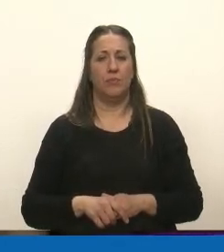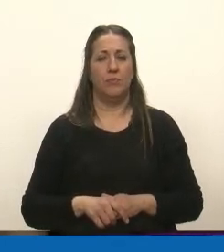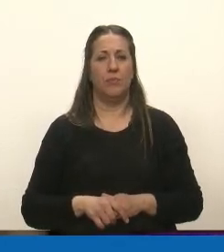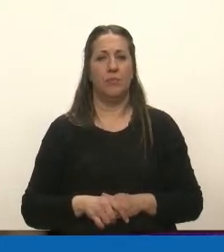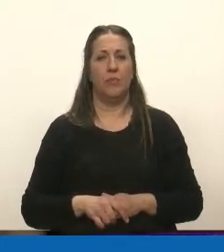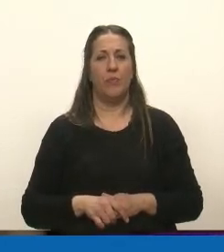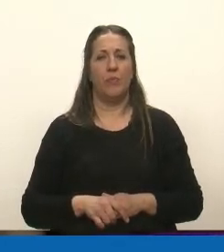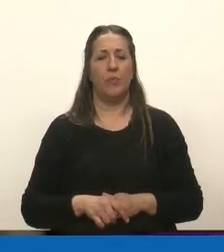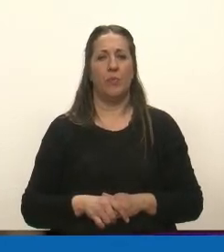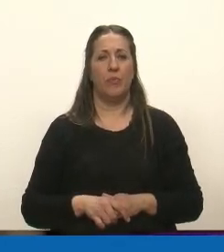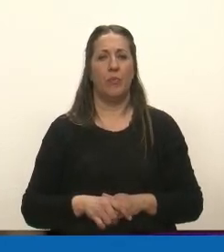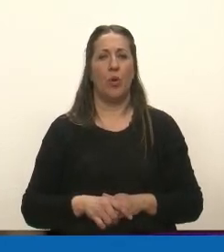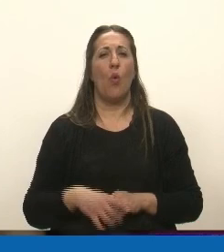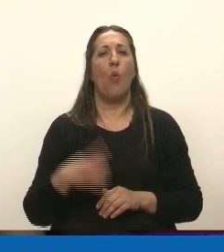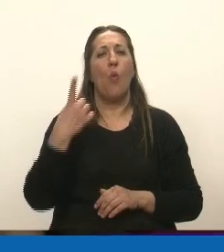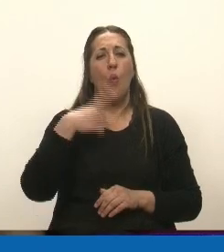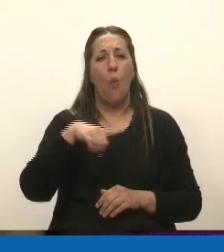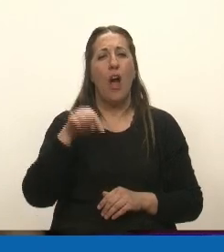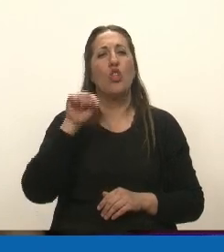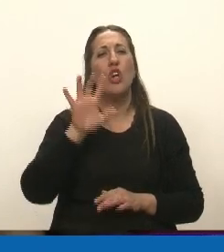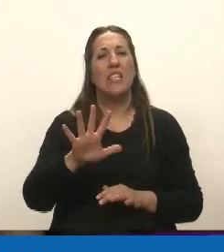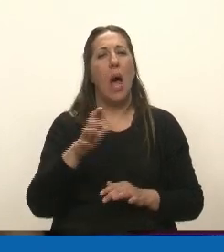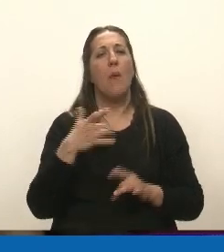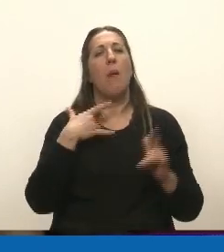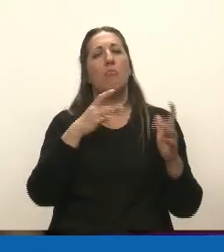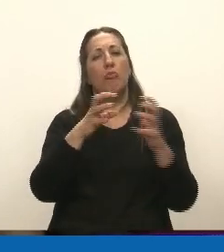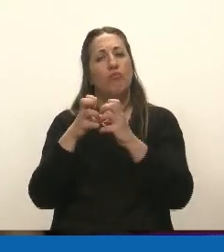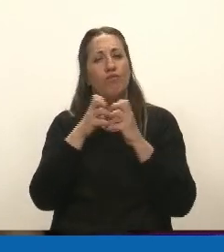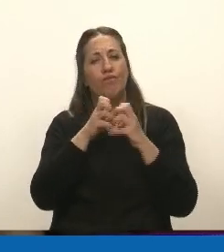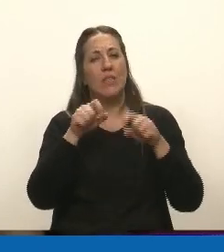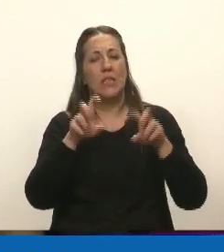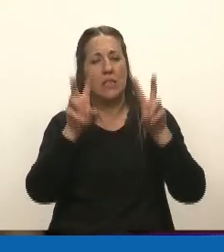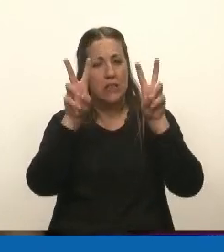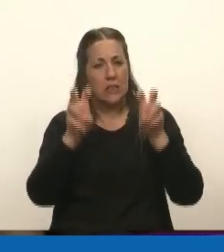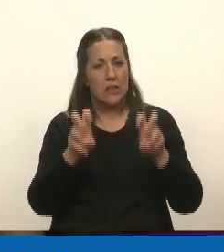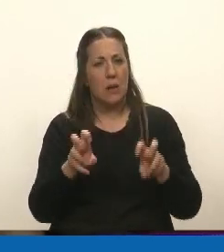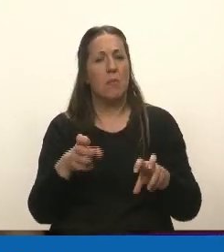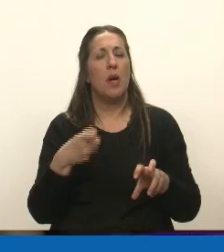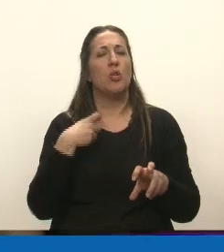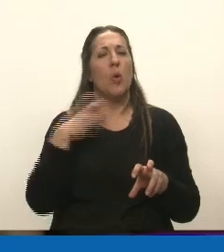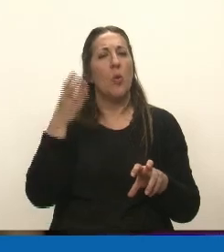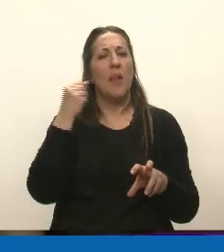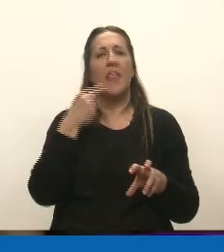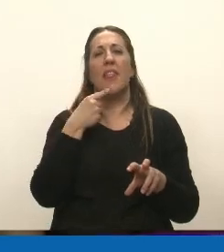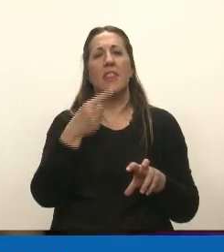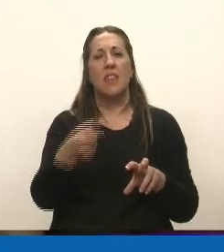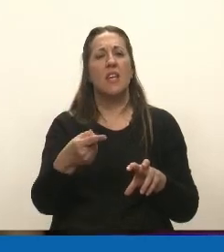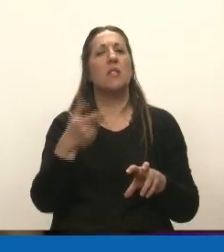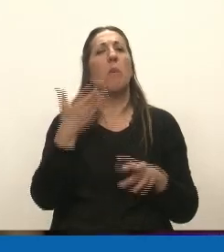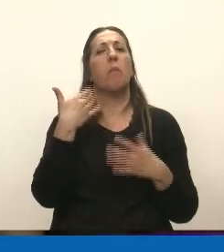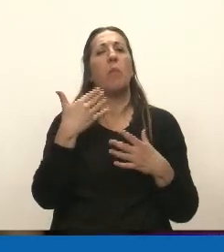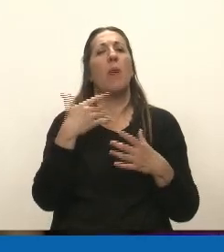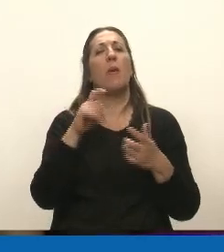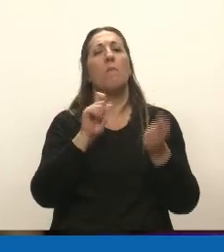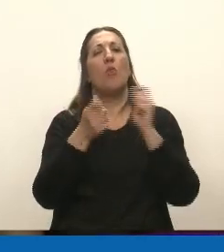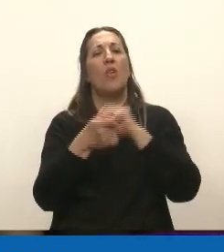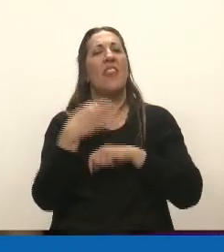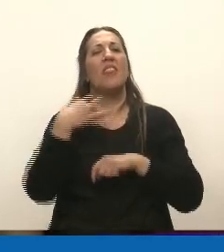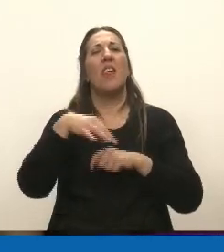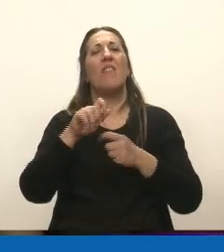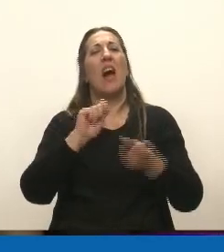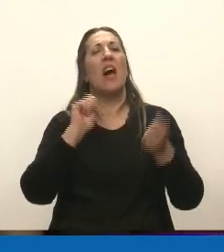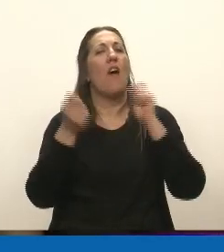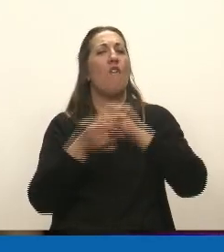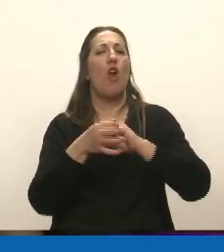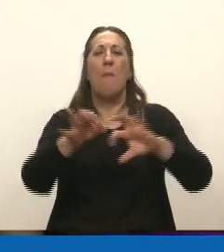Cuando estábamos tratando esto, una de las cuestiones que escuché es que al sistema previsional hay que modificarlo, hay que hacer una reforma integral.